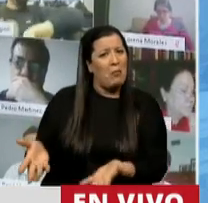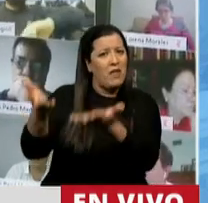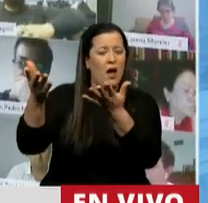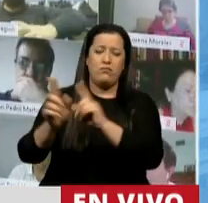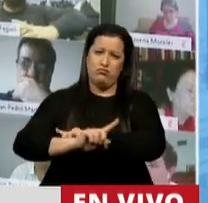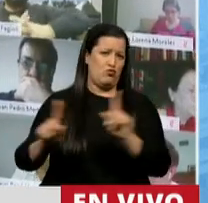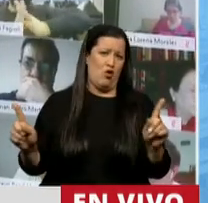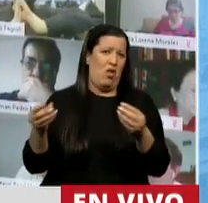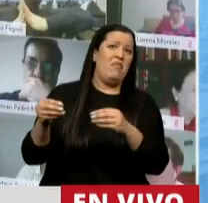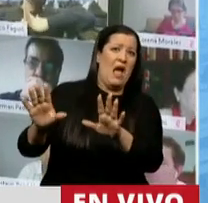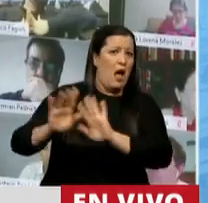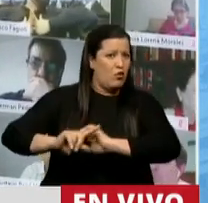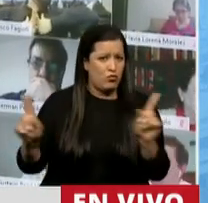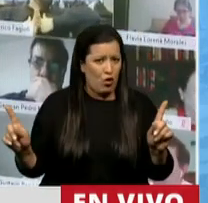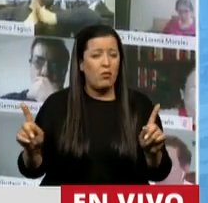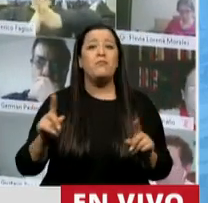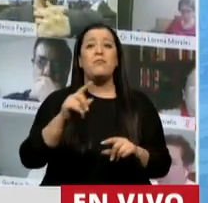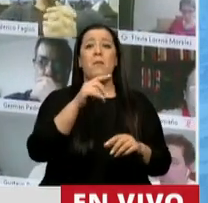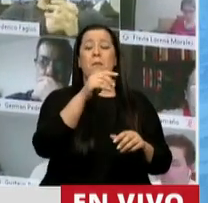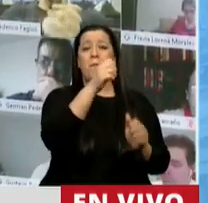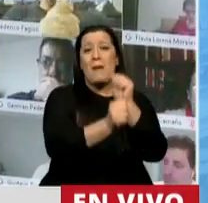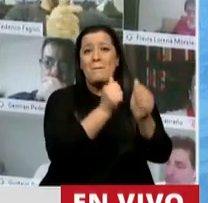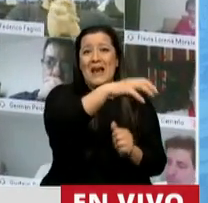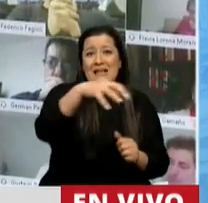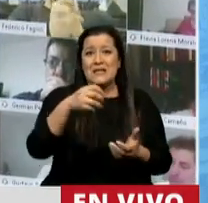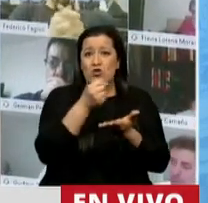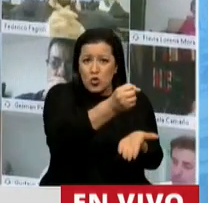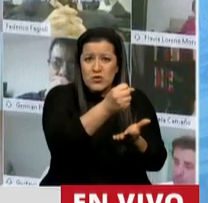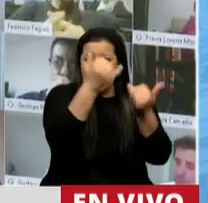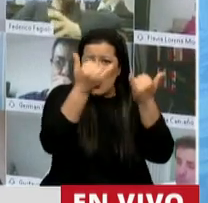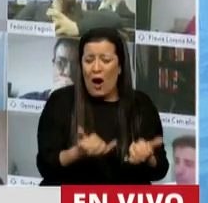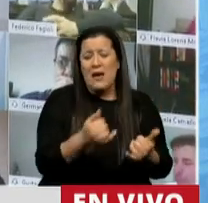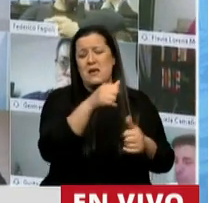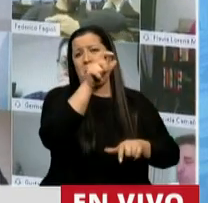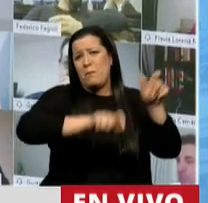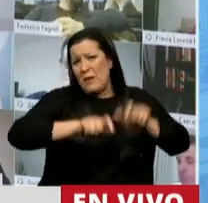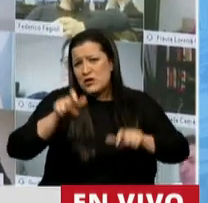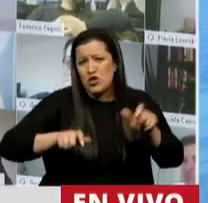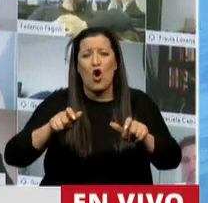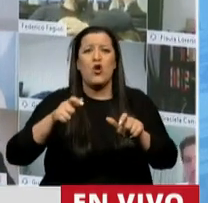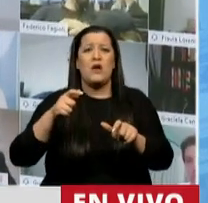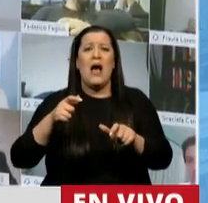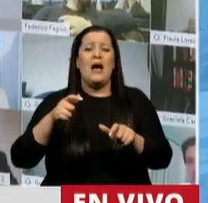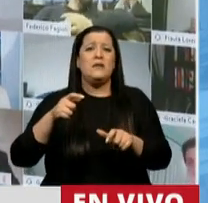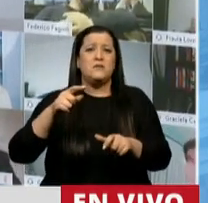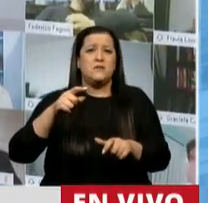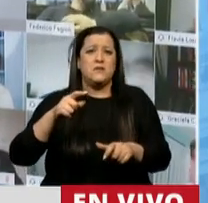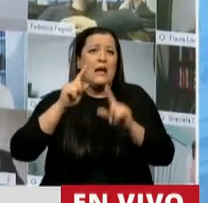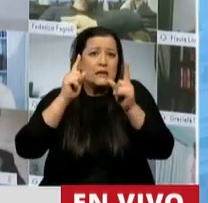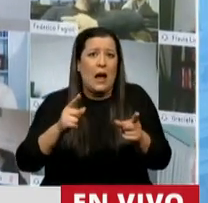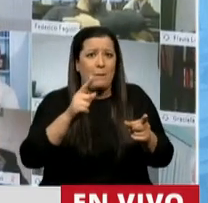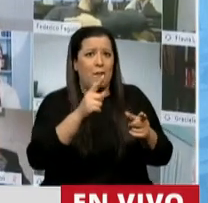aquellas empresas que están domiciliadas, tanto personas humanas, jurídicas, domiciliadas en paraísos fiscales o